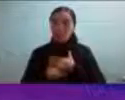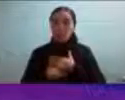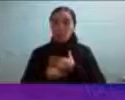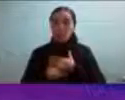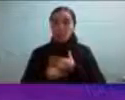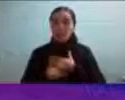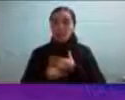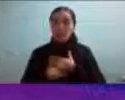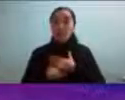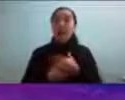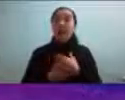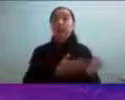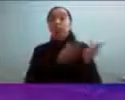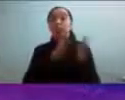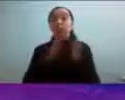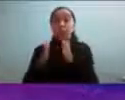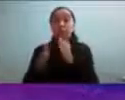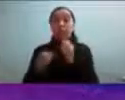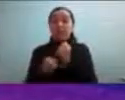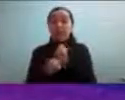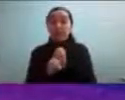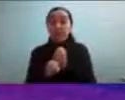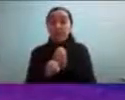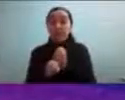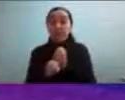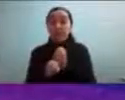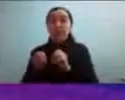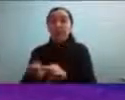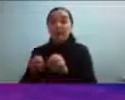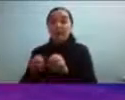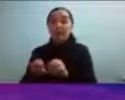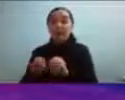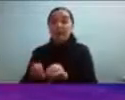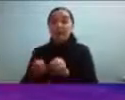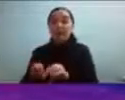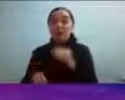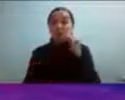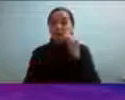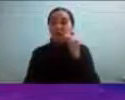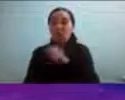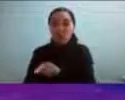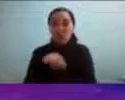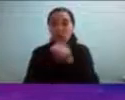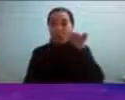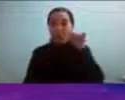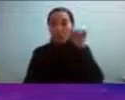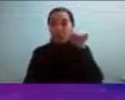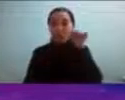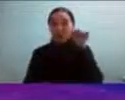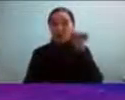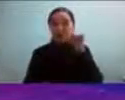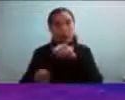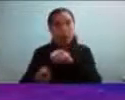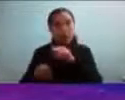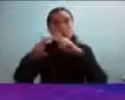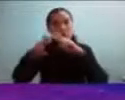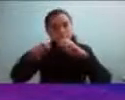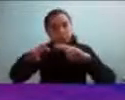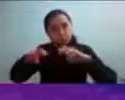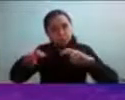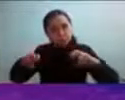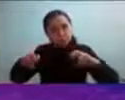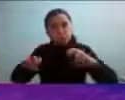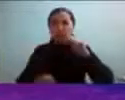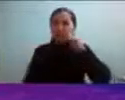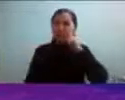tocó trabajar como educadora con un pequeño en el espectro autista y yo me puse a investigar de qué se trataba esto